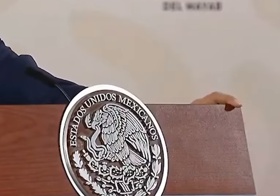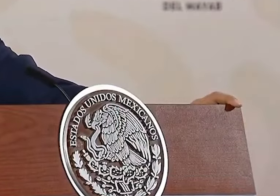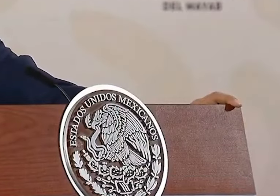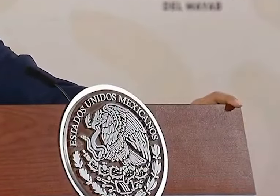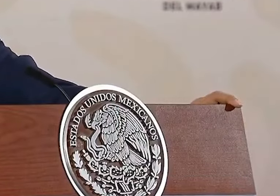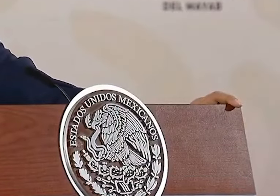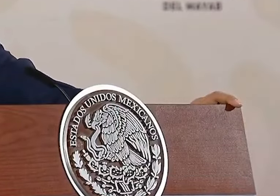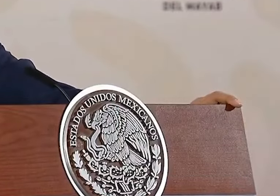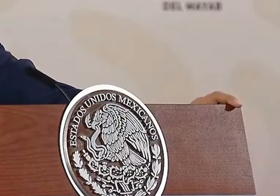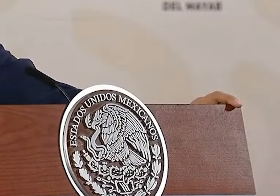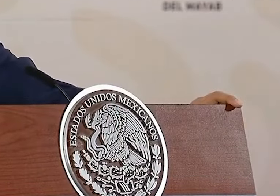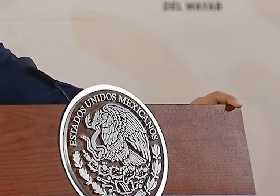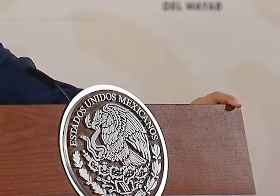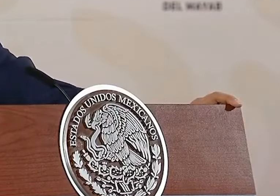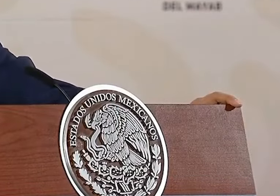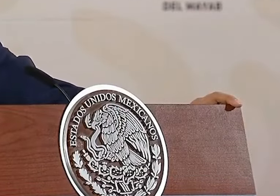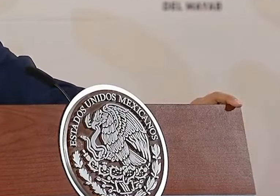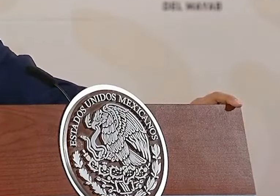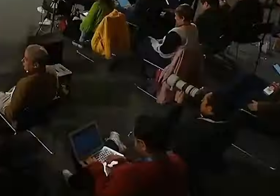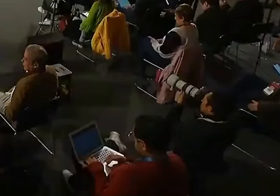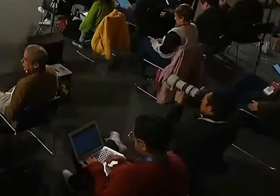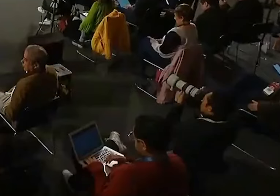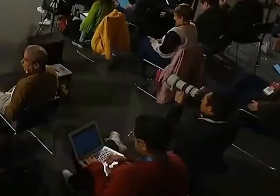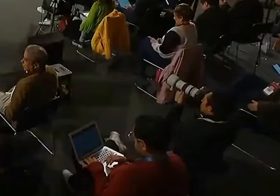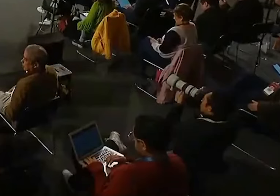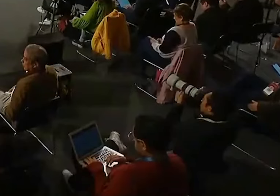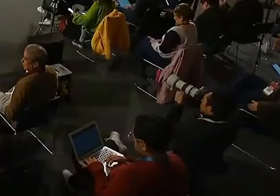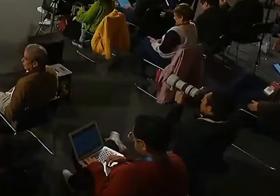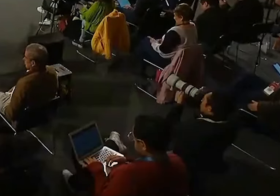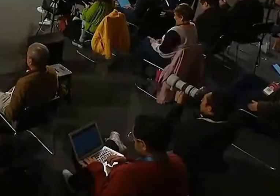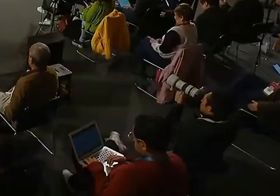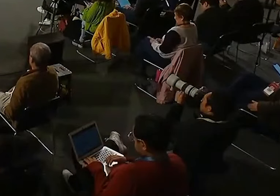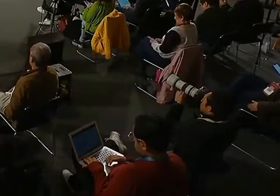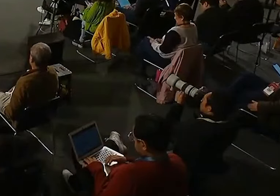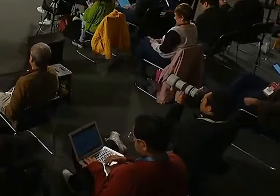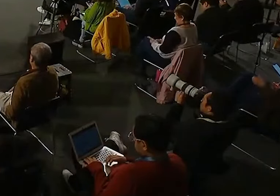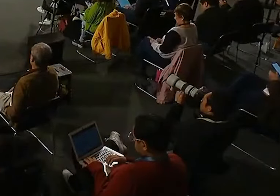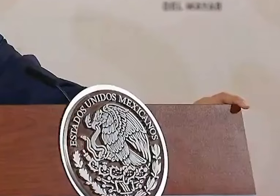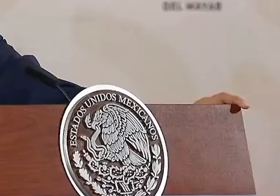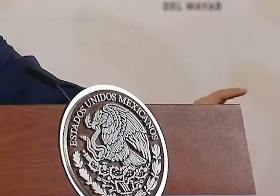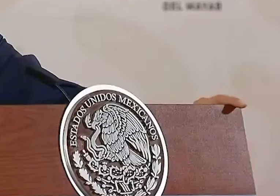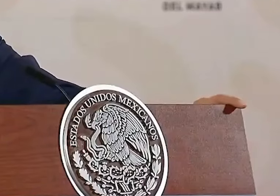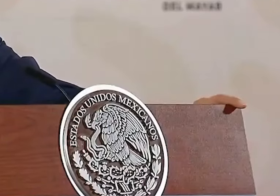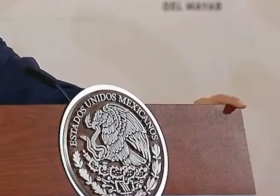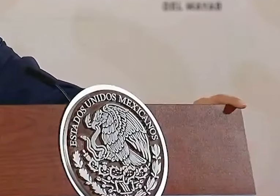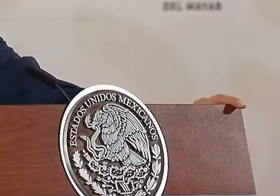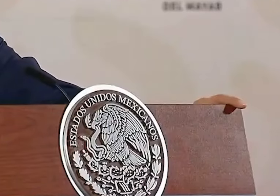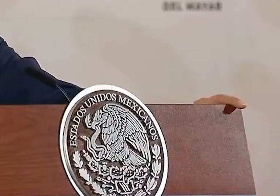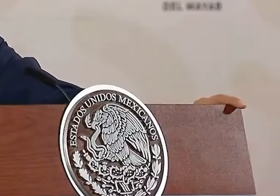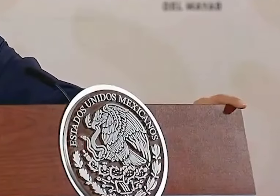por eso hablo de la paja en el ojo ajeno y no la viga en el propio.